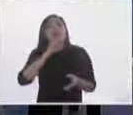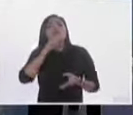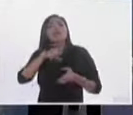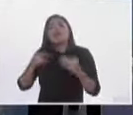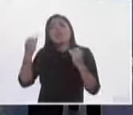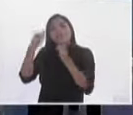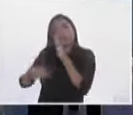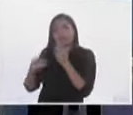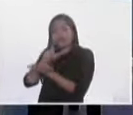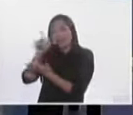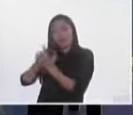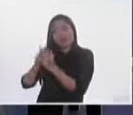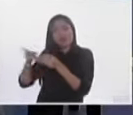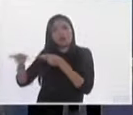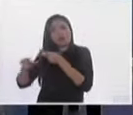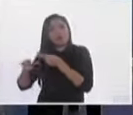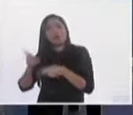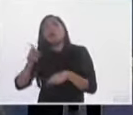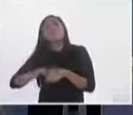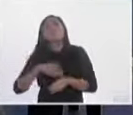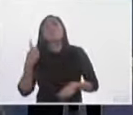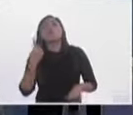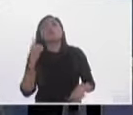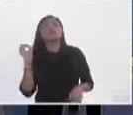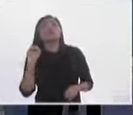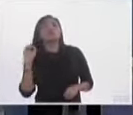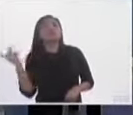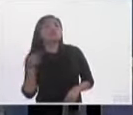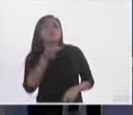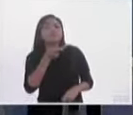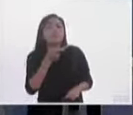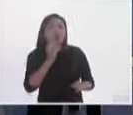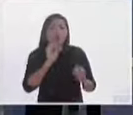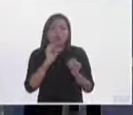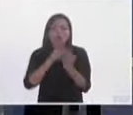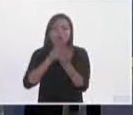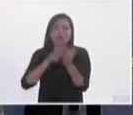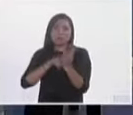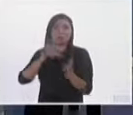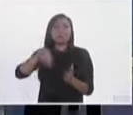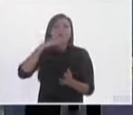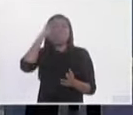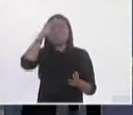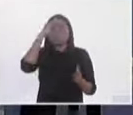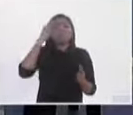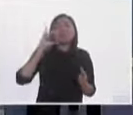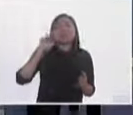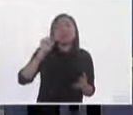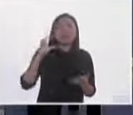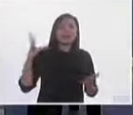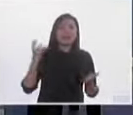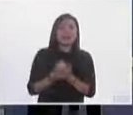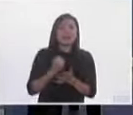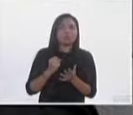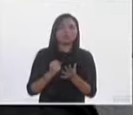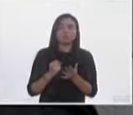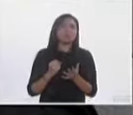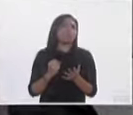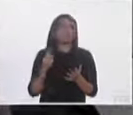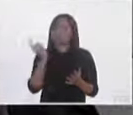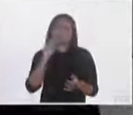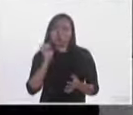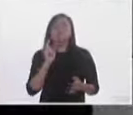se hizo esa reforma en ese momento? ¿No preveían que pudiera llegar alguien? No es tanto así.